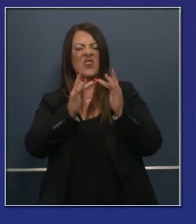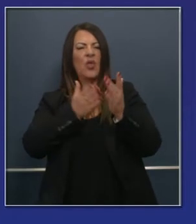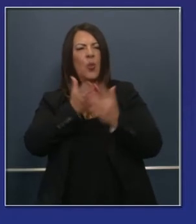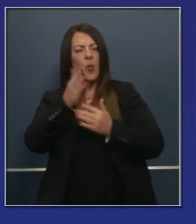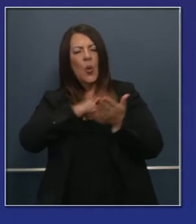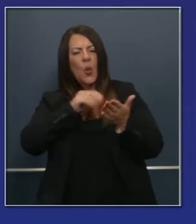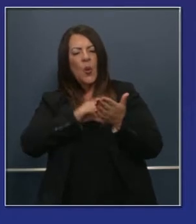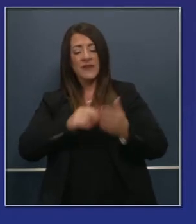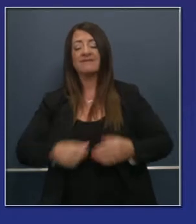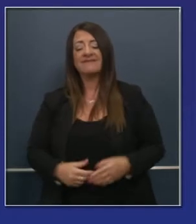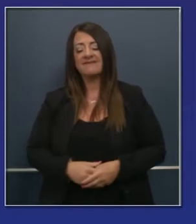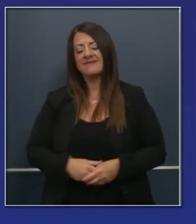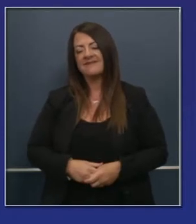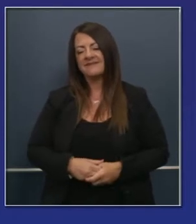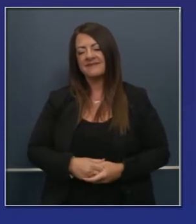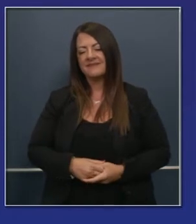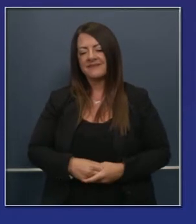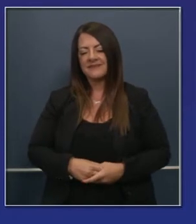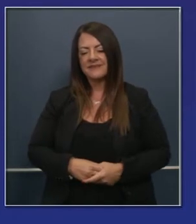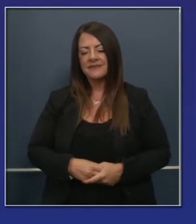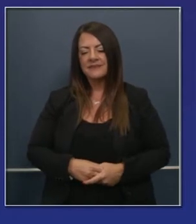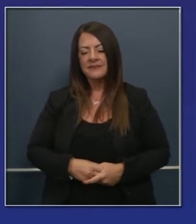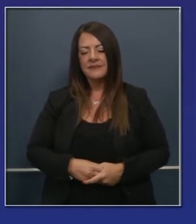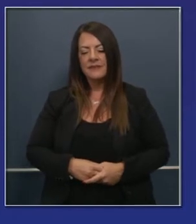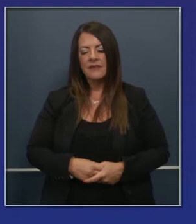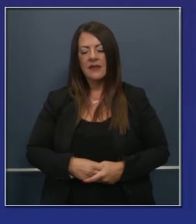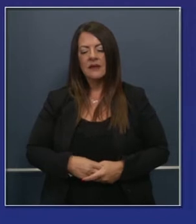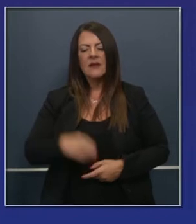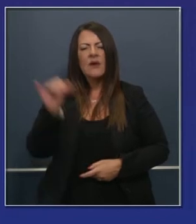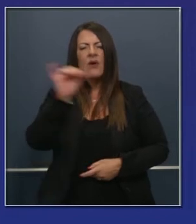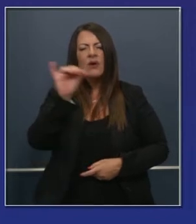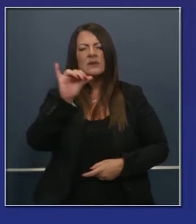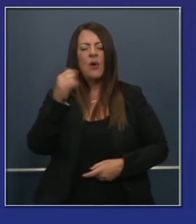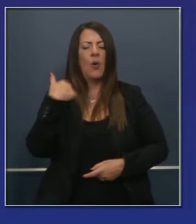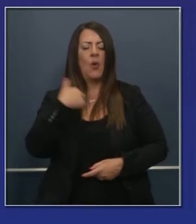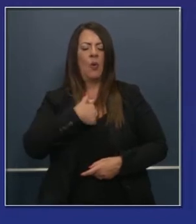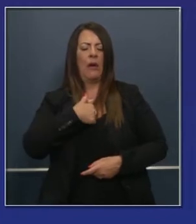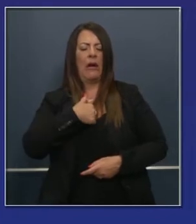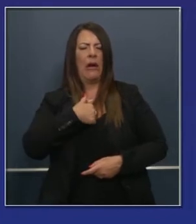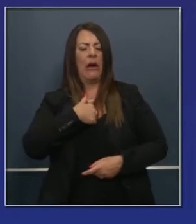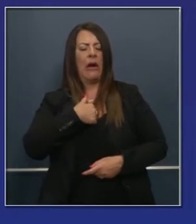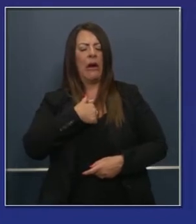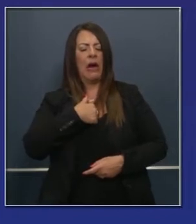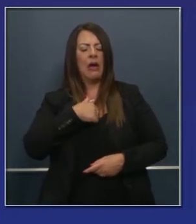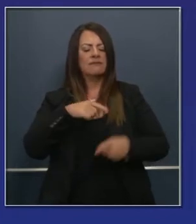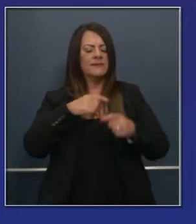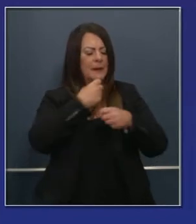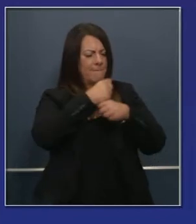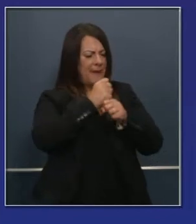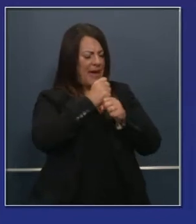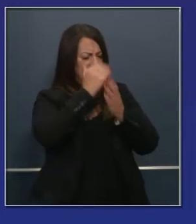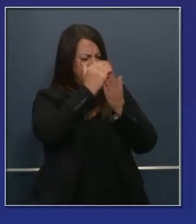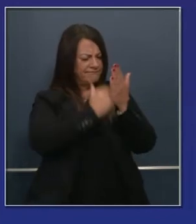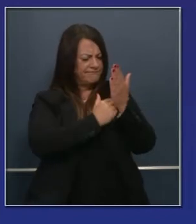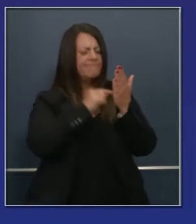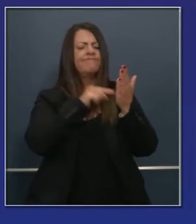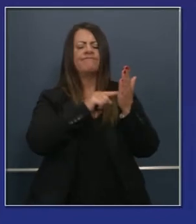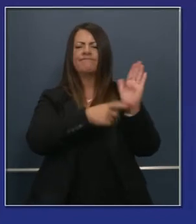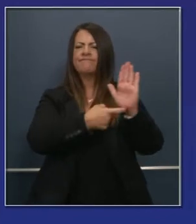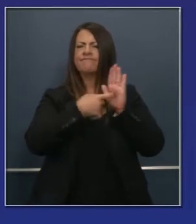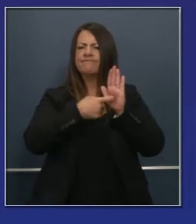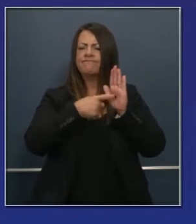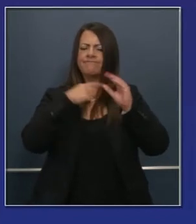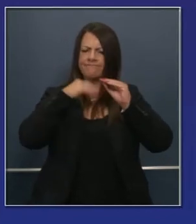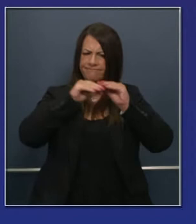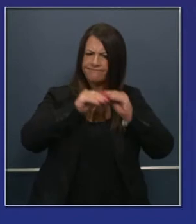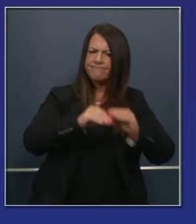diferentes escuelas, diferentes vecindarios, es algo mucho más profundo y más complejo. Habiendo dicho eso, tenemos requisitos nuevos. Yo diría que la mayoría,